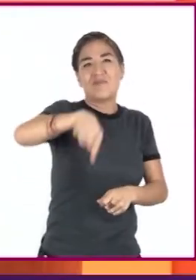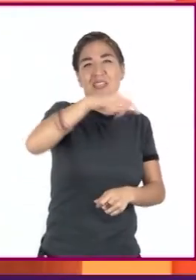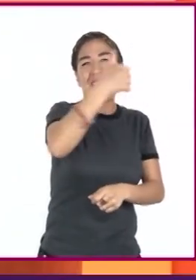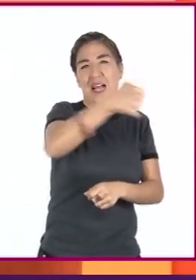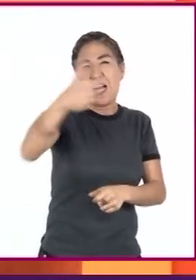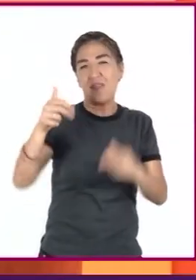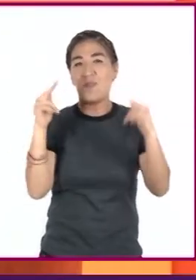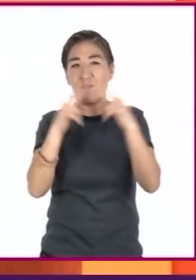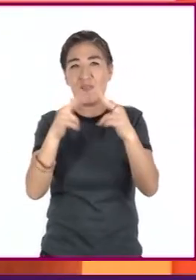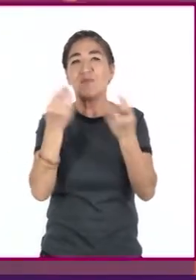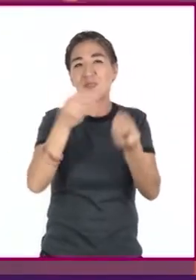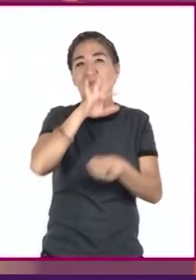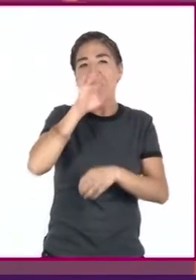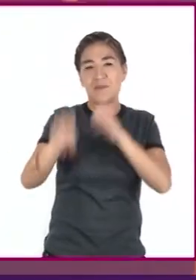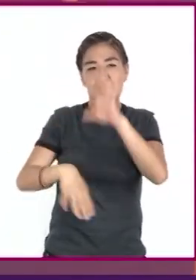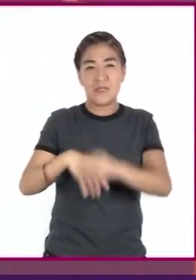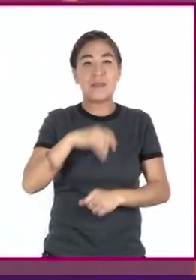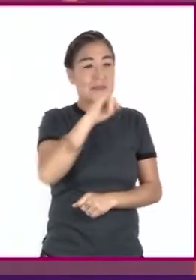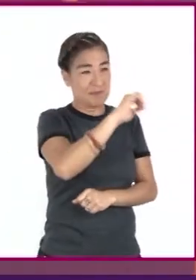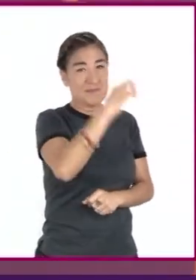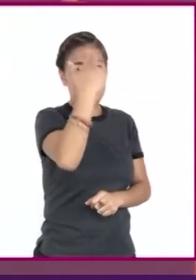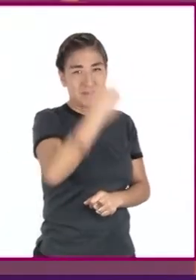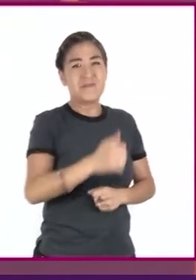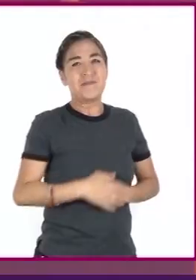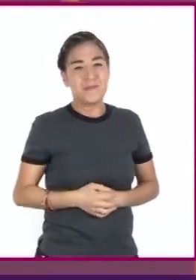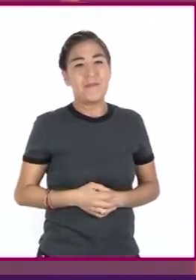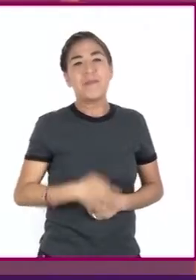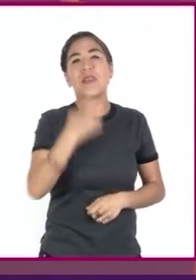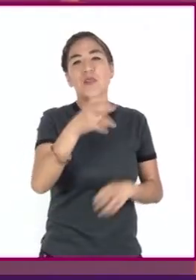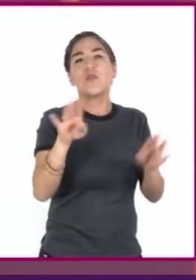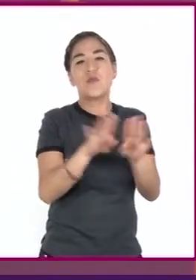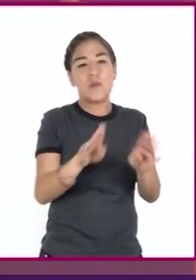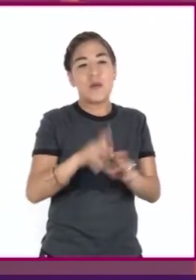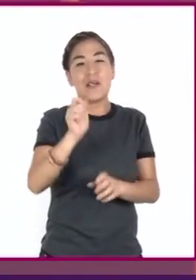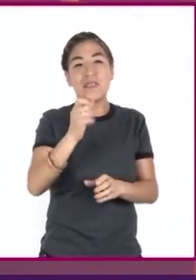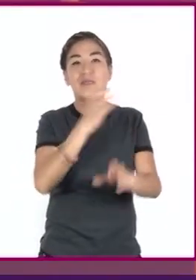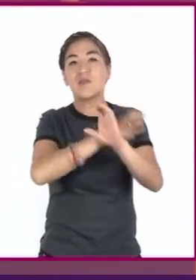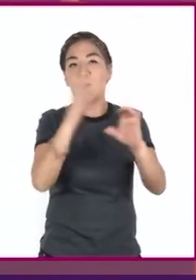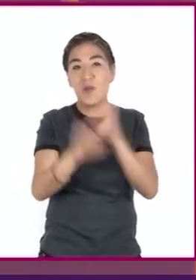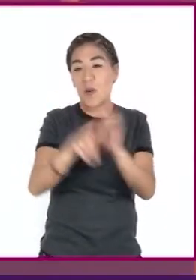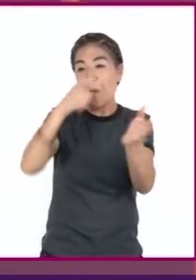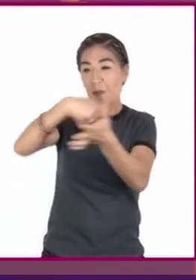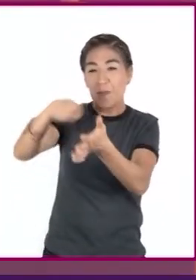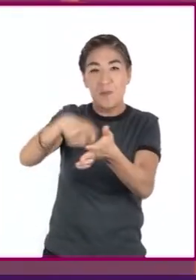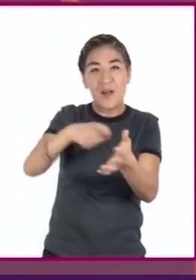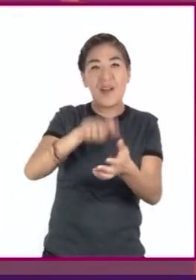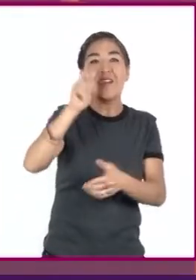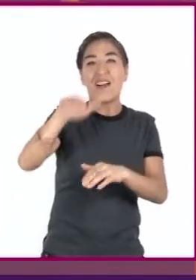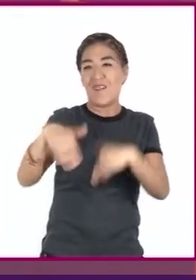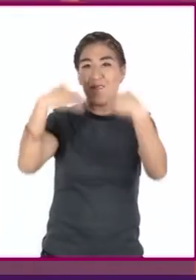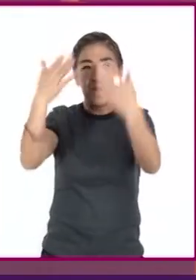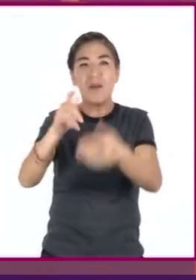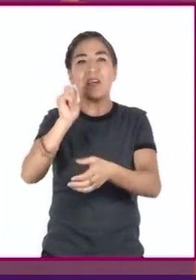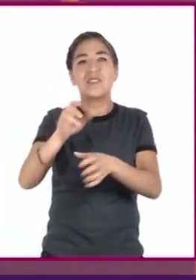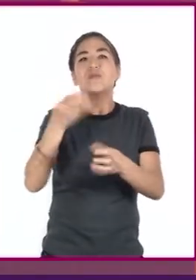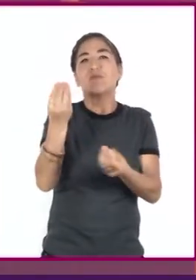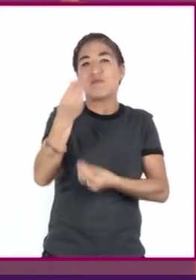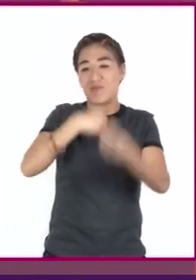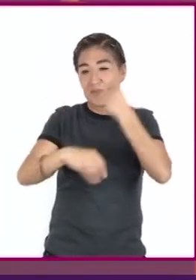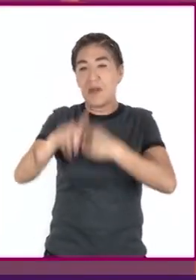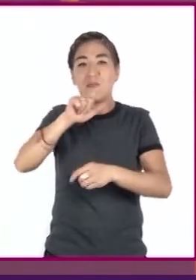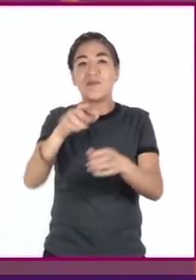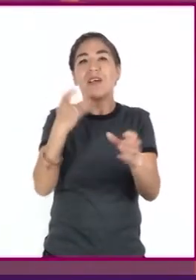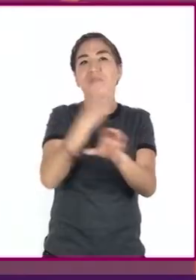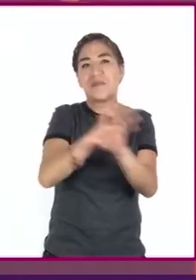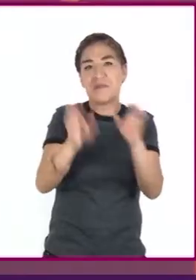¿Cierto, maestra E.T.? Es correcto. El consumo de productos procesados y ultraprocesados producen una gran cantidad